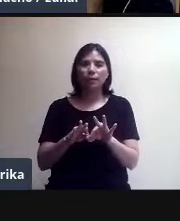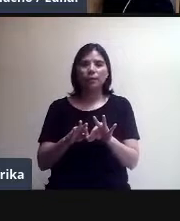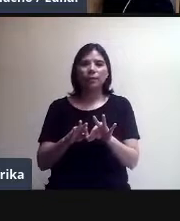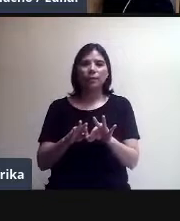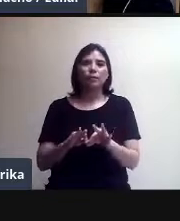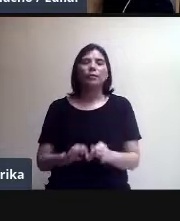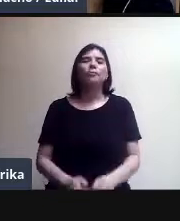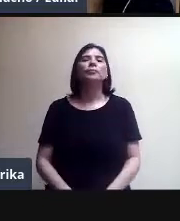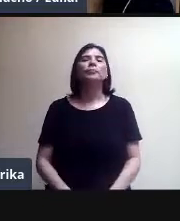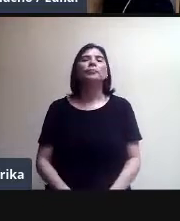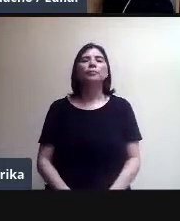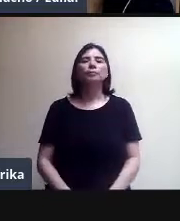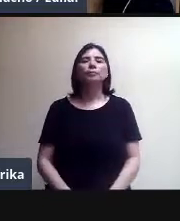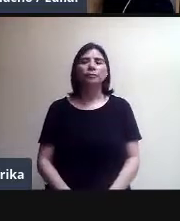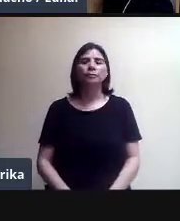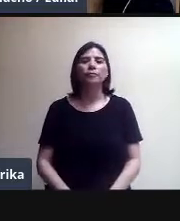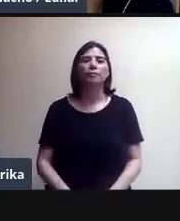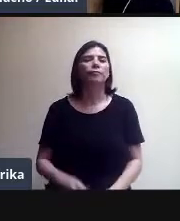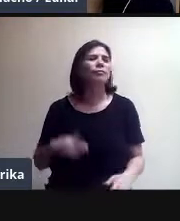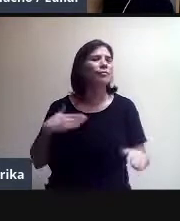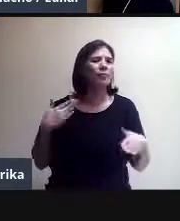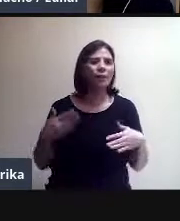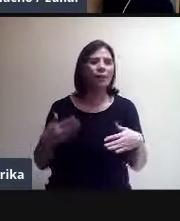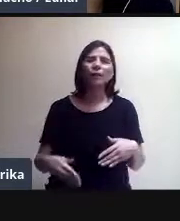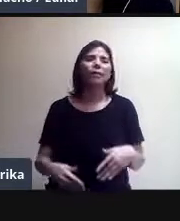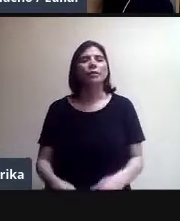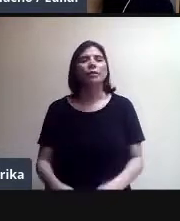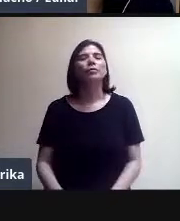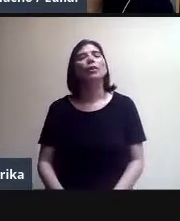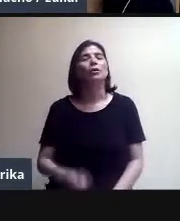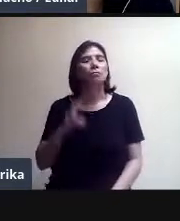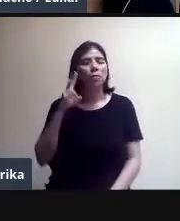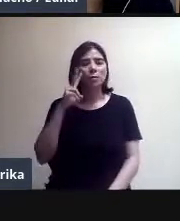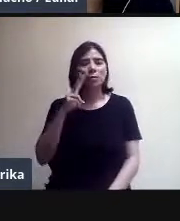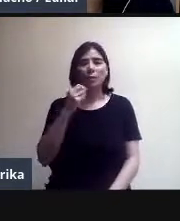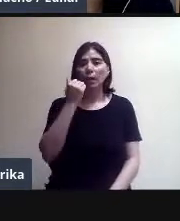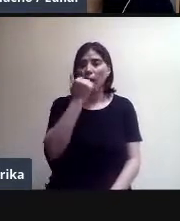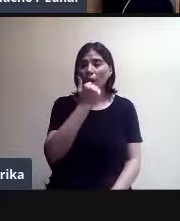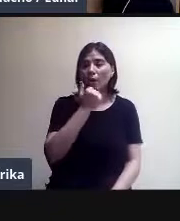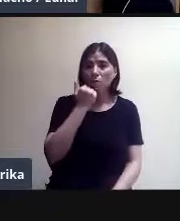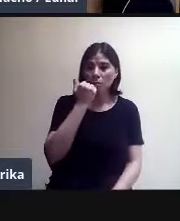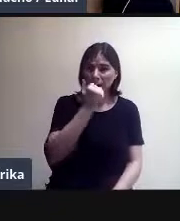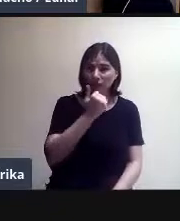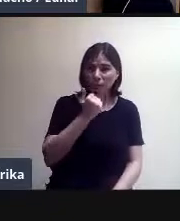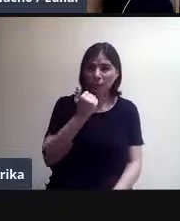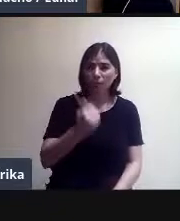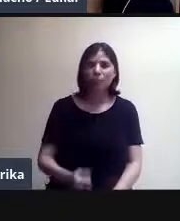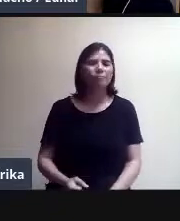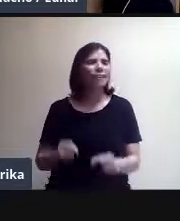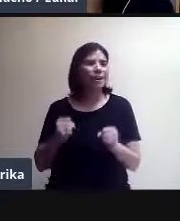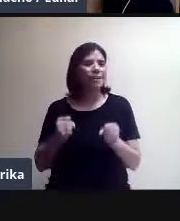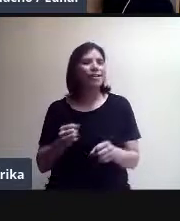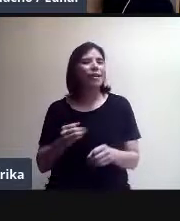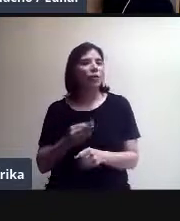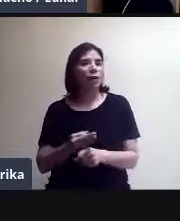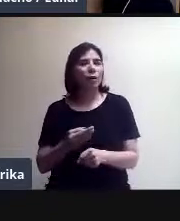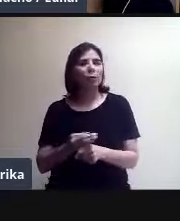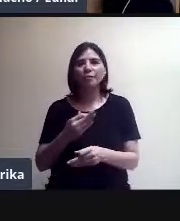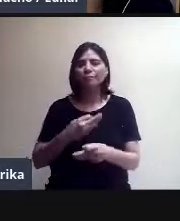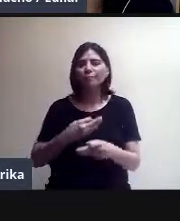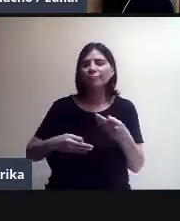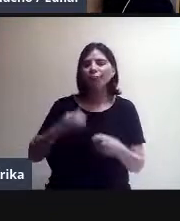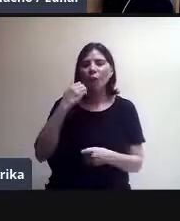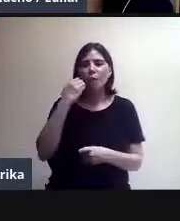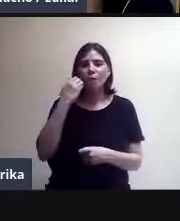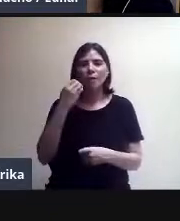auténticos. O sea, nos tiene que dar mucho gusto ver a los alumnos. Y seguramente es así porque todos quisiéramos vernos, estar en